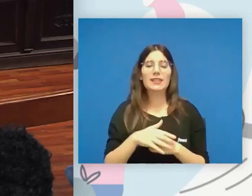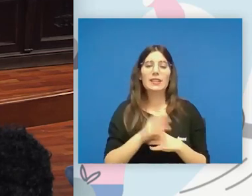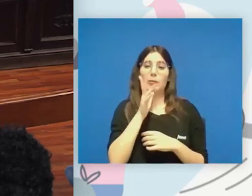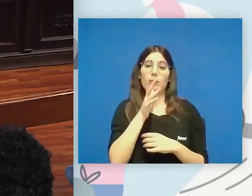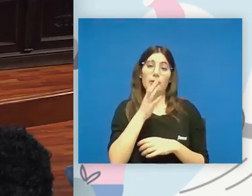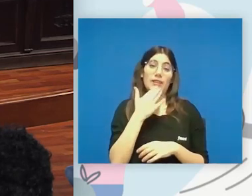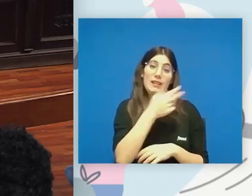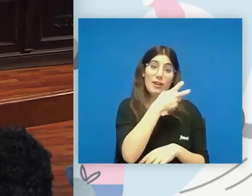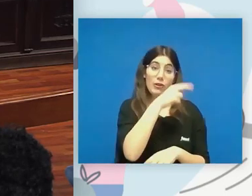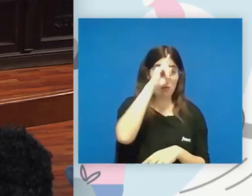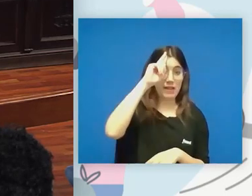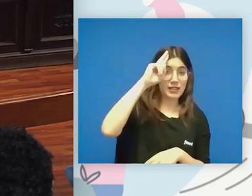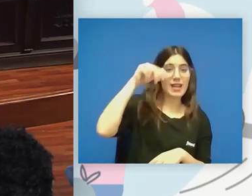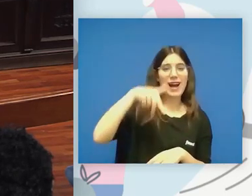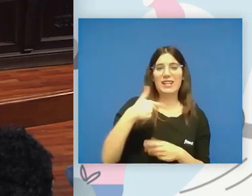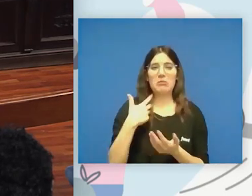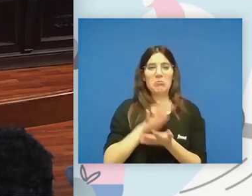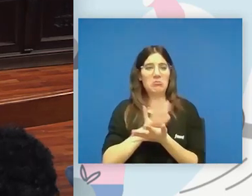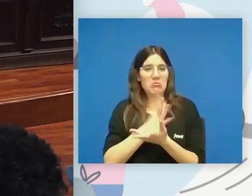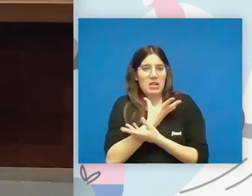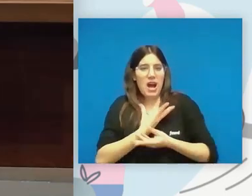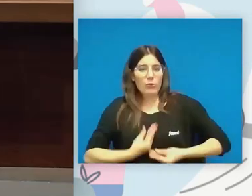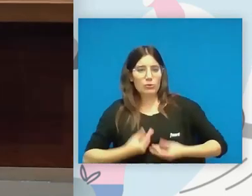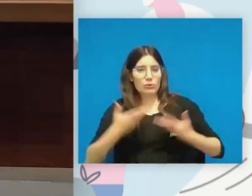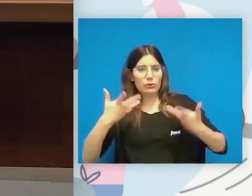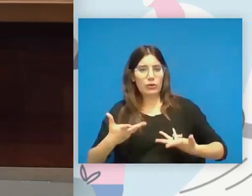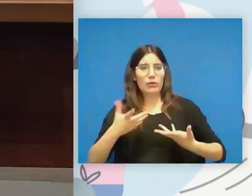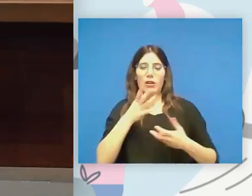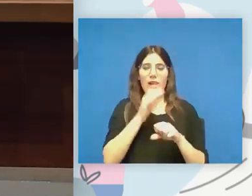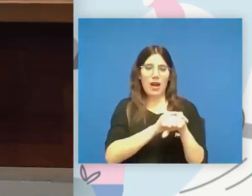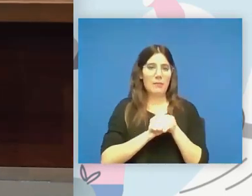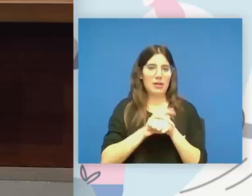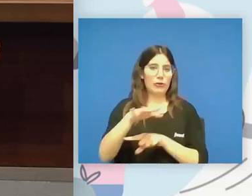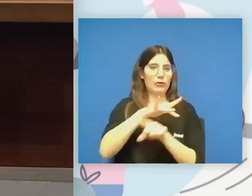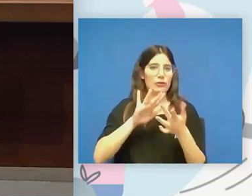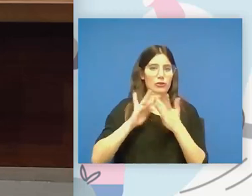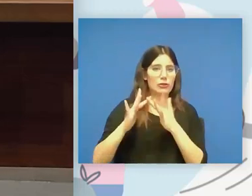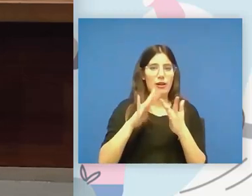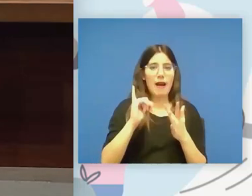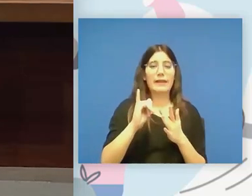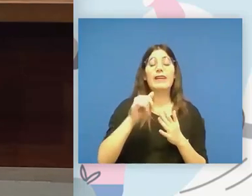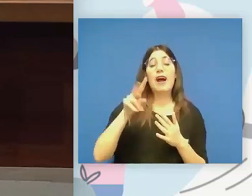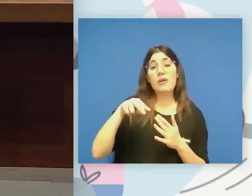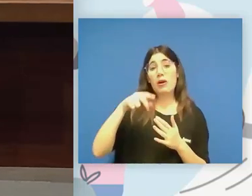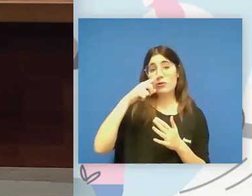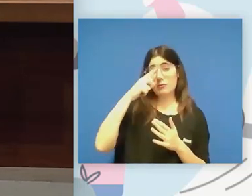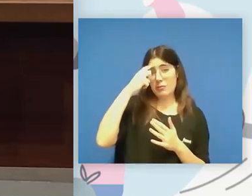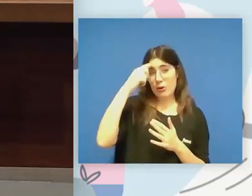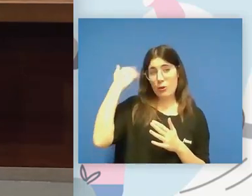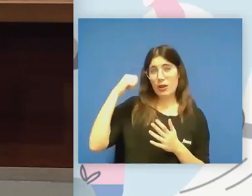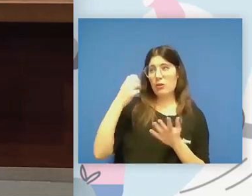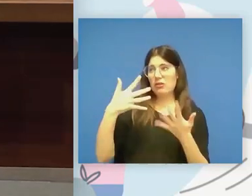Madrid, sobre todo, el estar tranquilos y estar rodeado de amigos y sobre todo, pues todavía me acuerdo de hace 10, 15 años